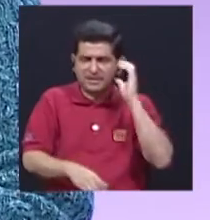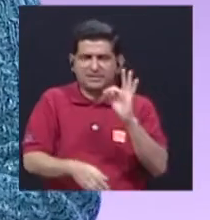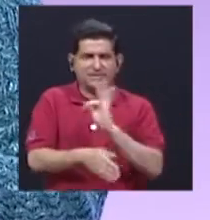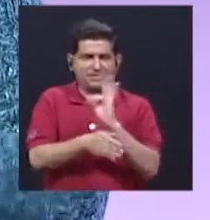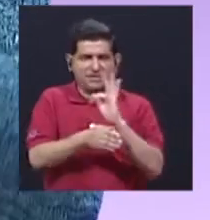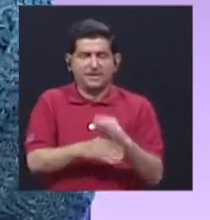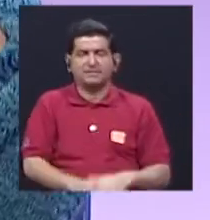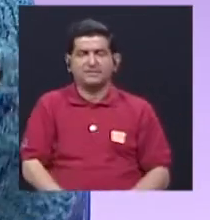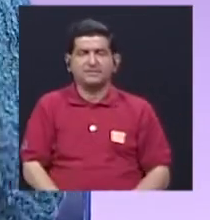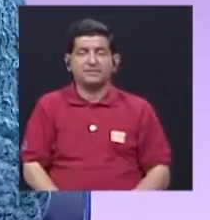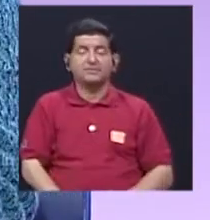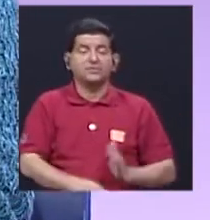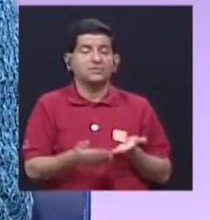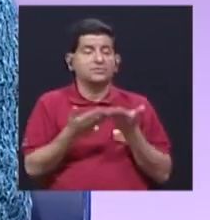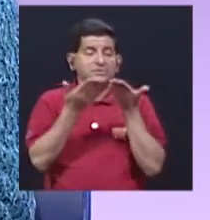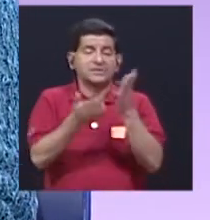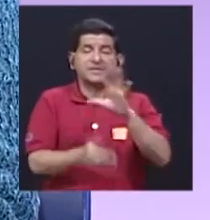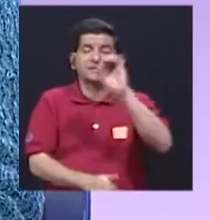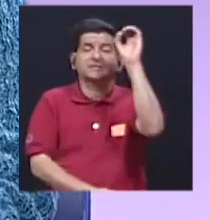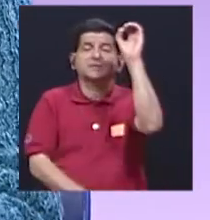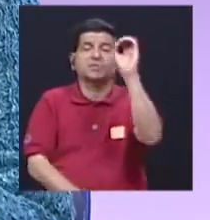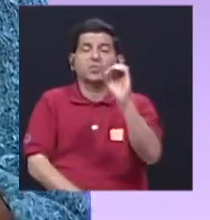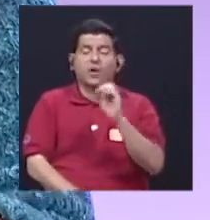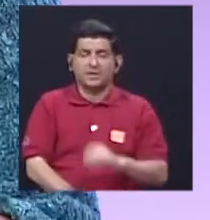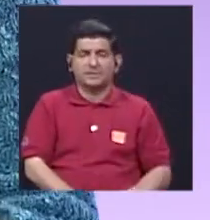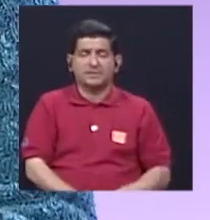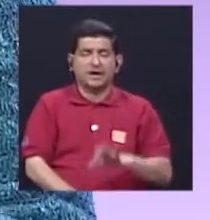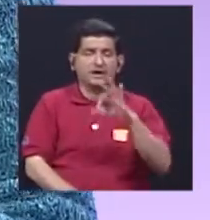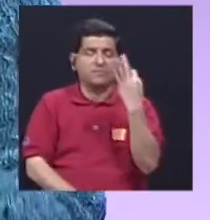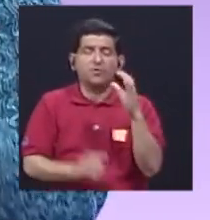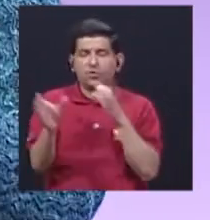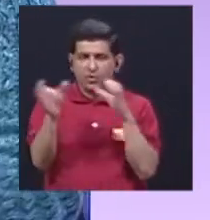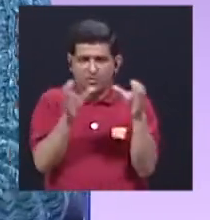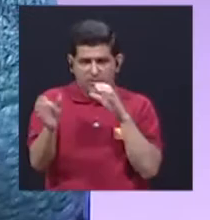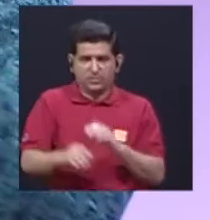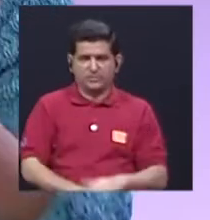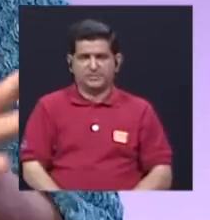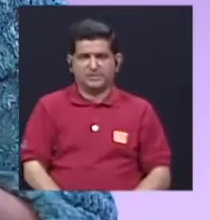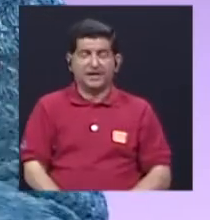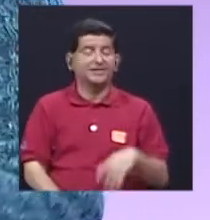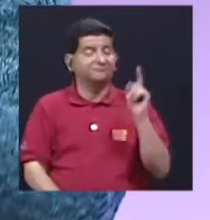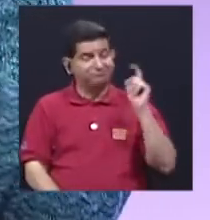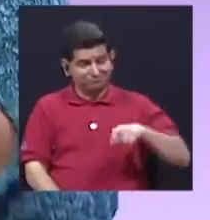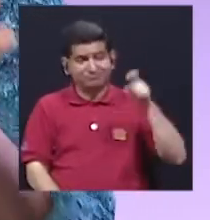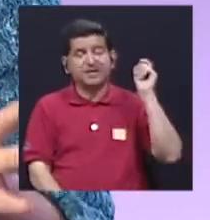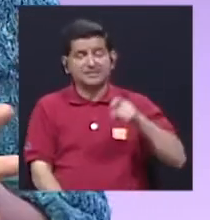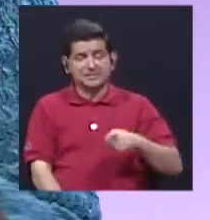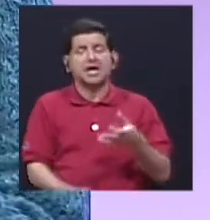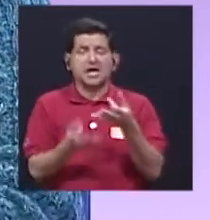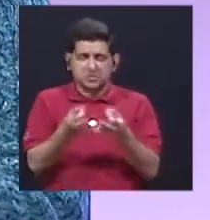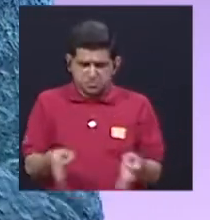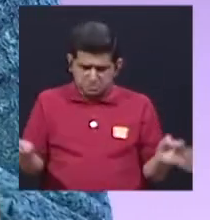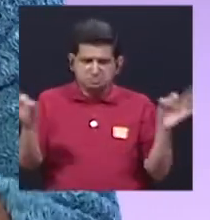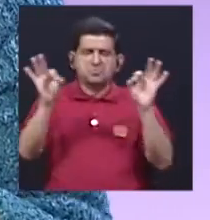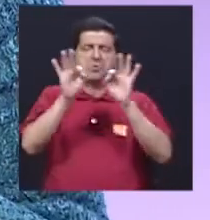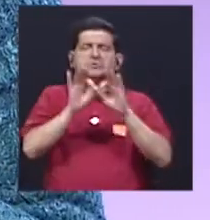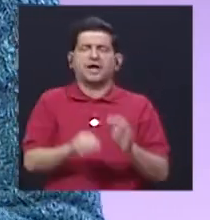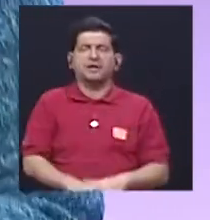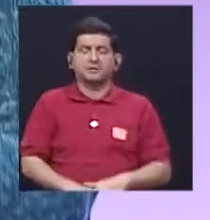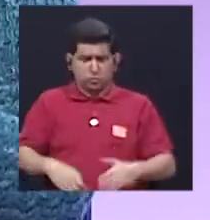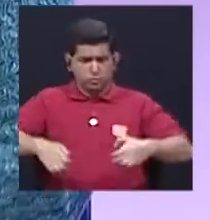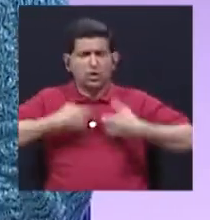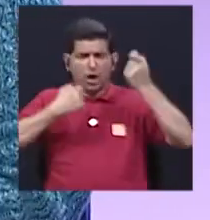es que se asigne un 50% para medios comerciales que son necesarios, importantes y que deben